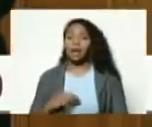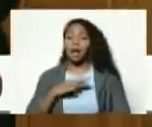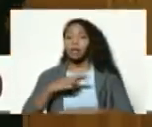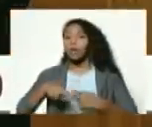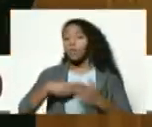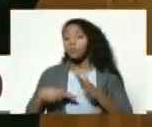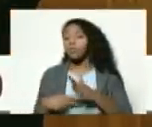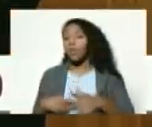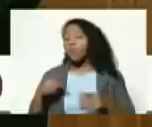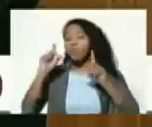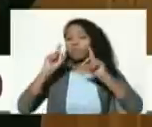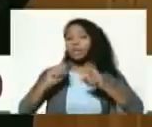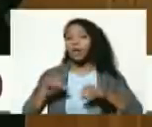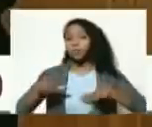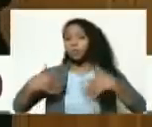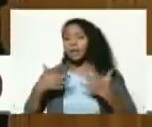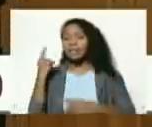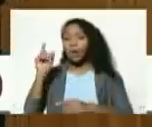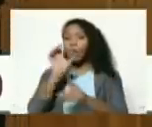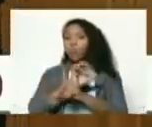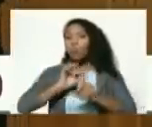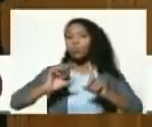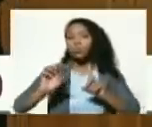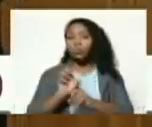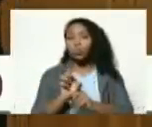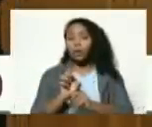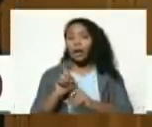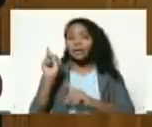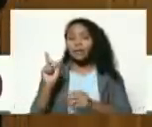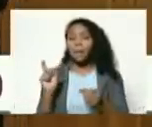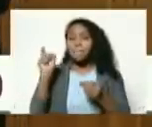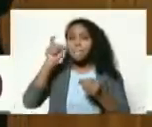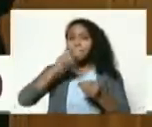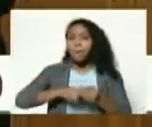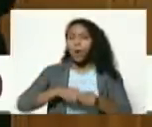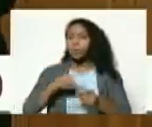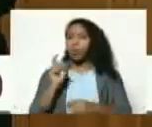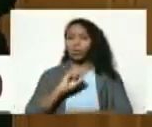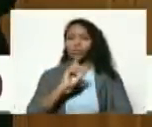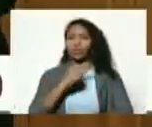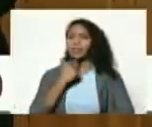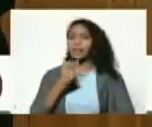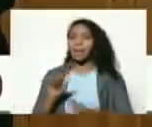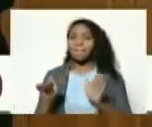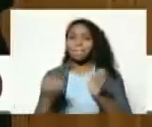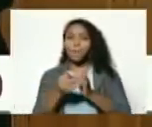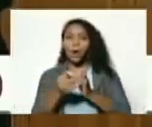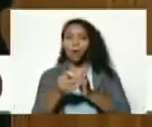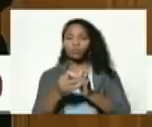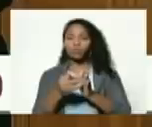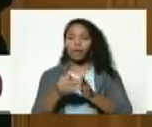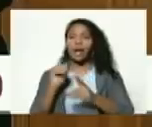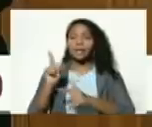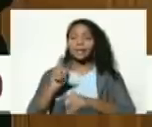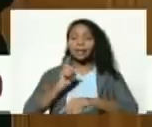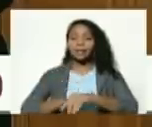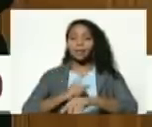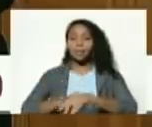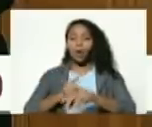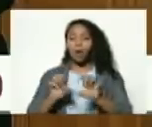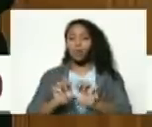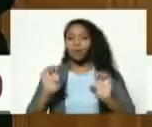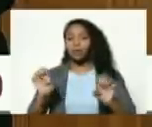el cual ha estado tradicionalmente circunscrito por no decir limitado al campo educativo